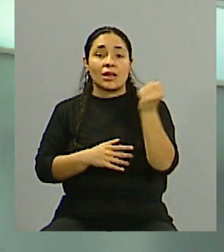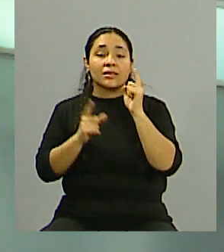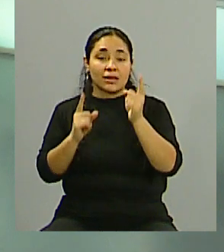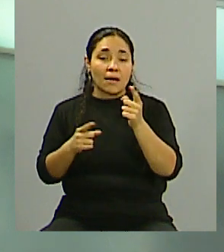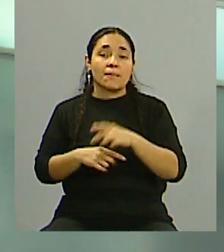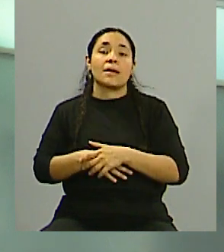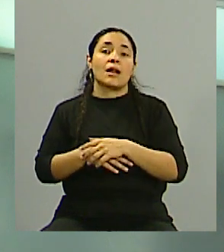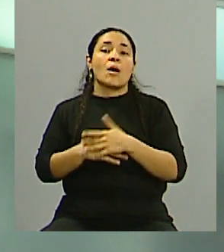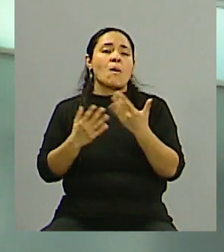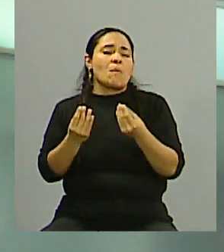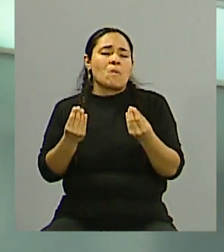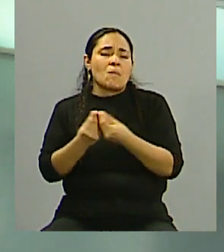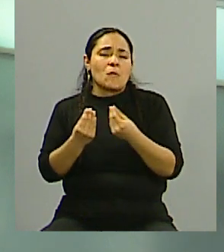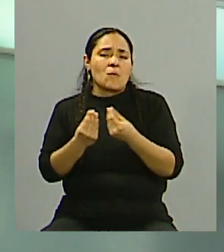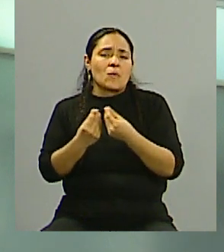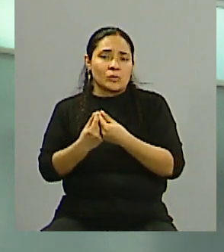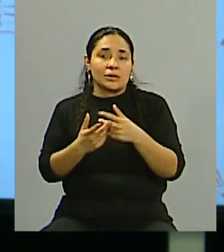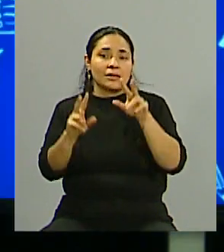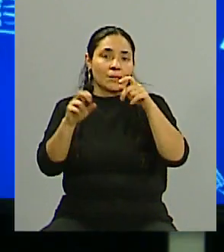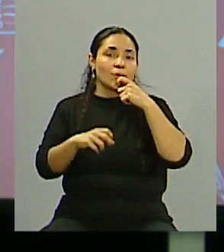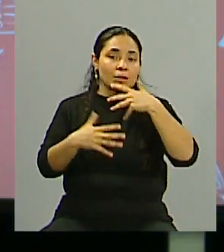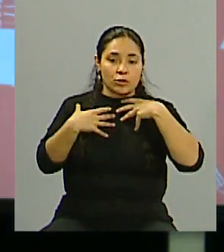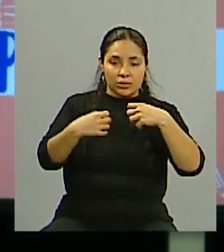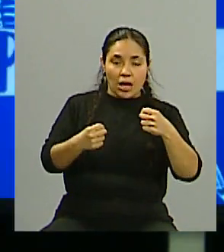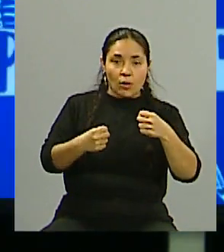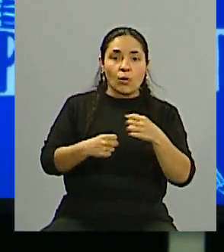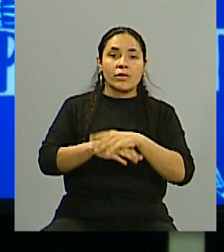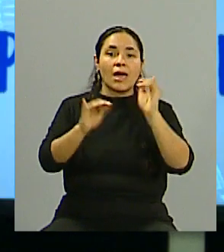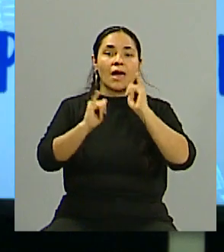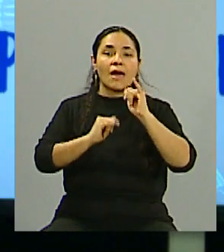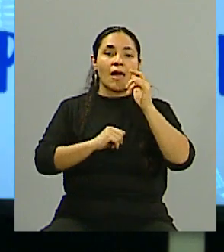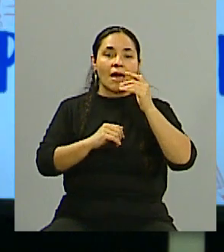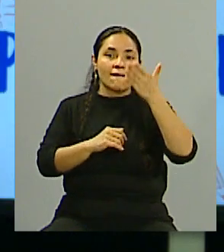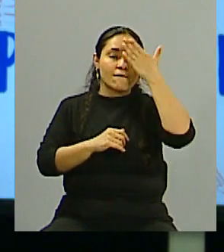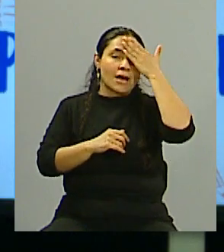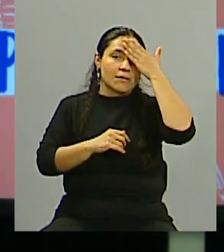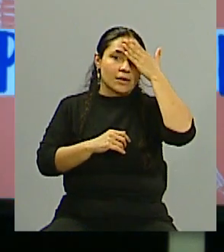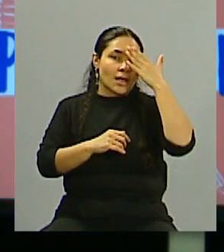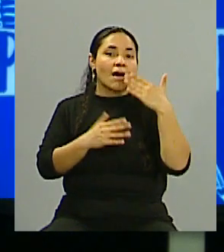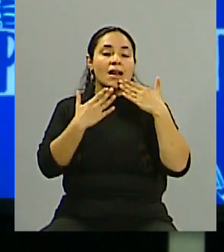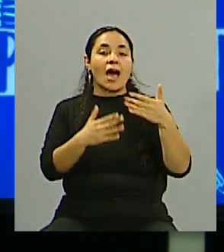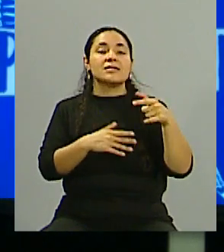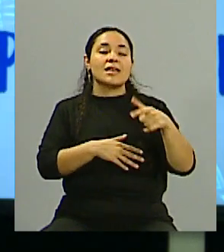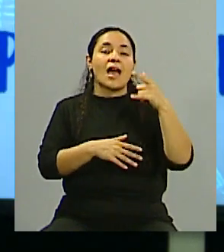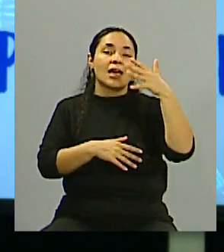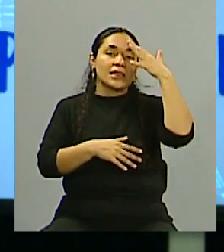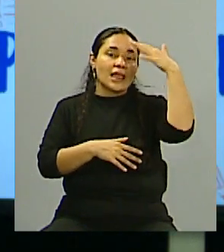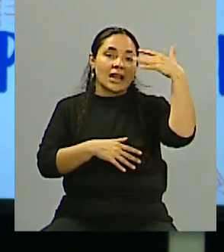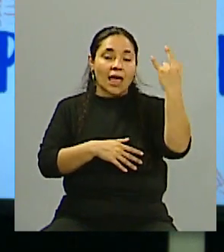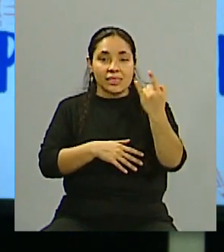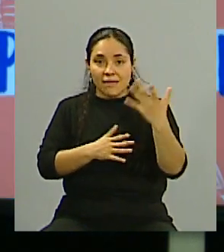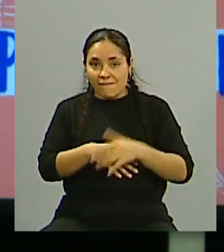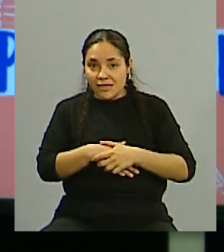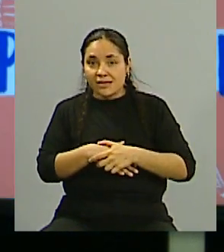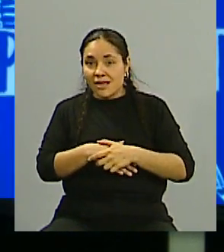en miles de miles. Hoy en salud se detectan enfermedades a partir de la inteligencia artificial. Yo digo, la inteligencia